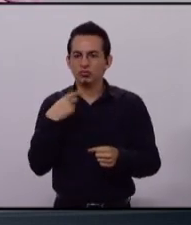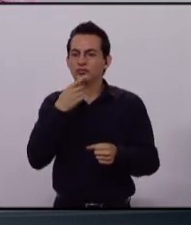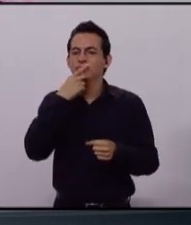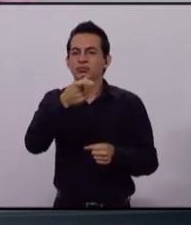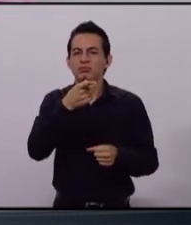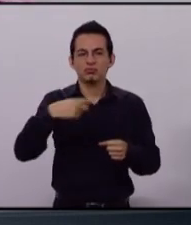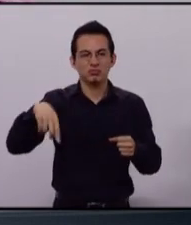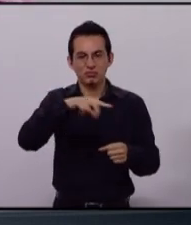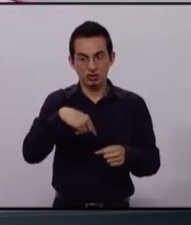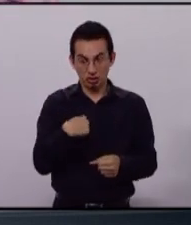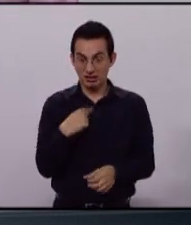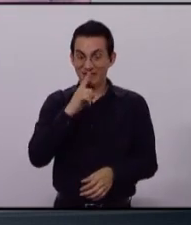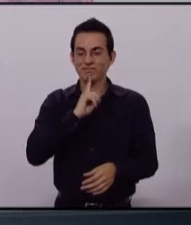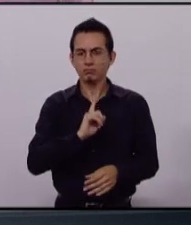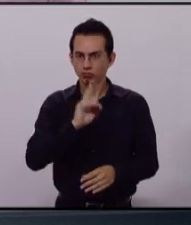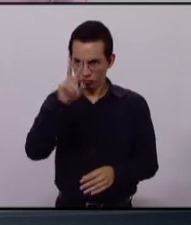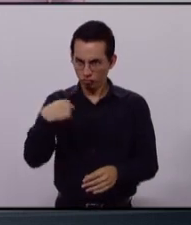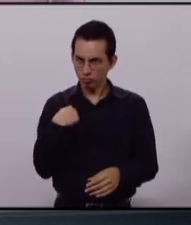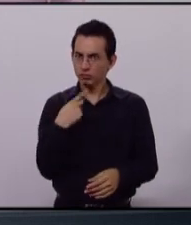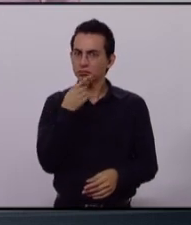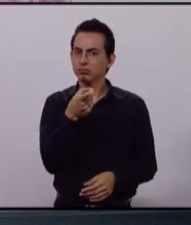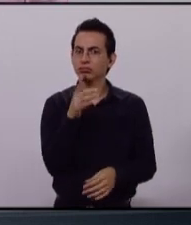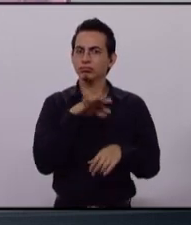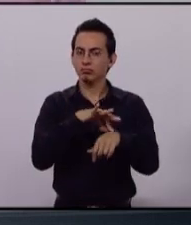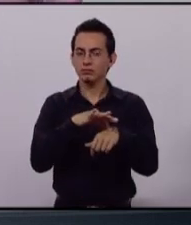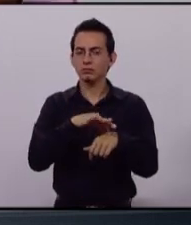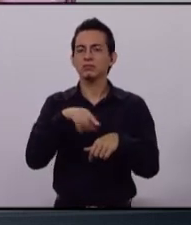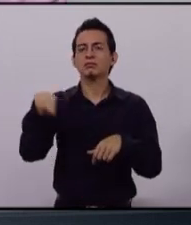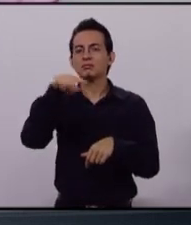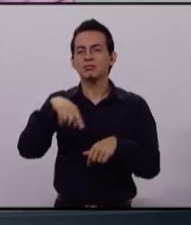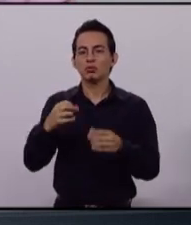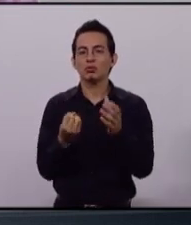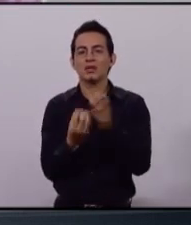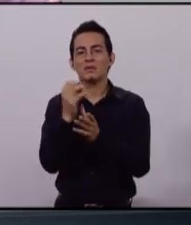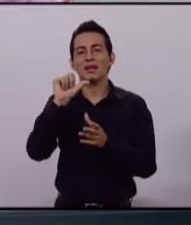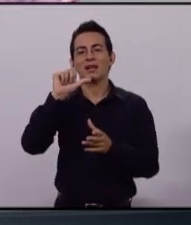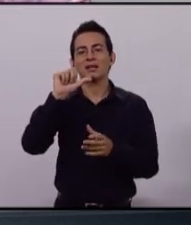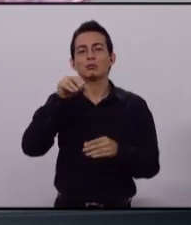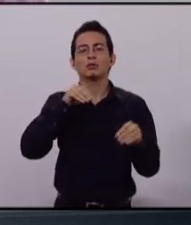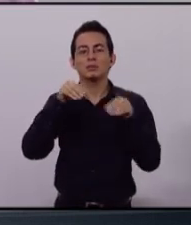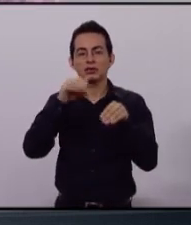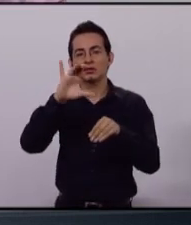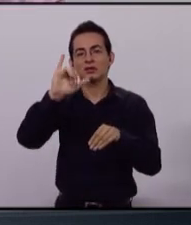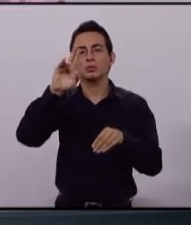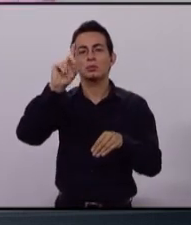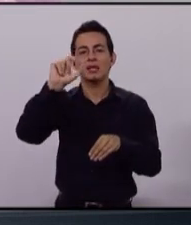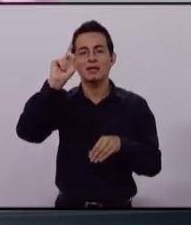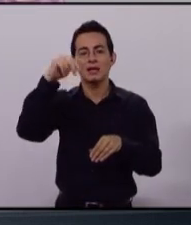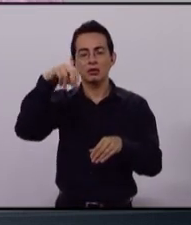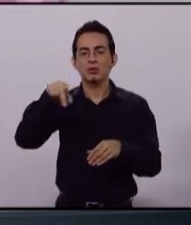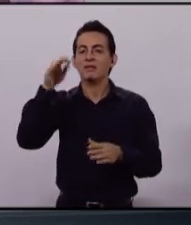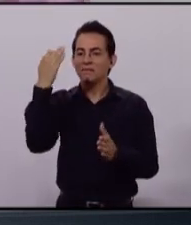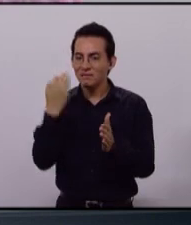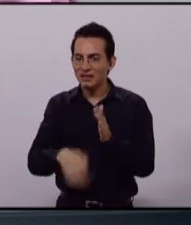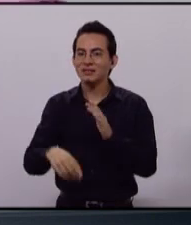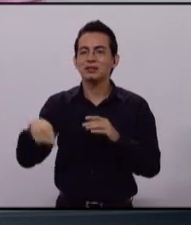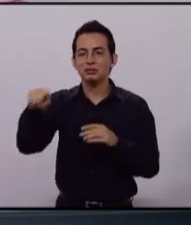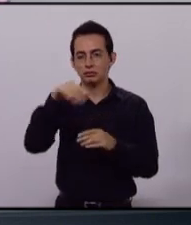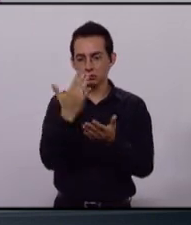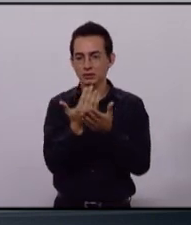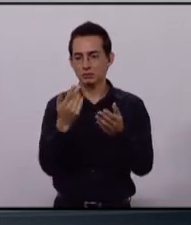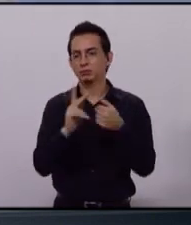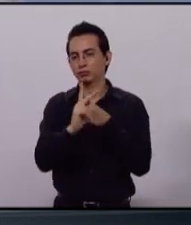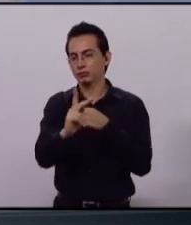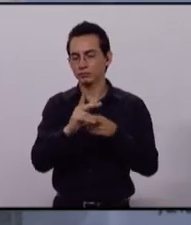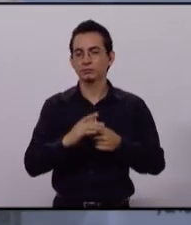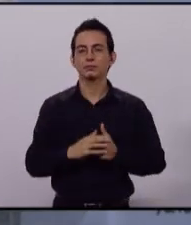PT no mentimos, era que estuviera el emblema de Nueva Alianza, perdón, de Movimiento Ciudadano. Es el que falta ahí. En unos momentos más